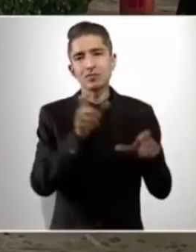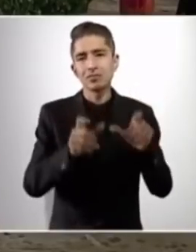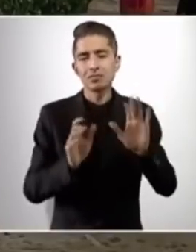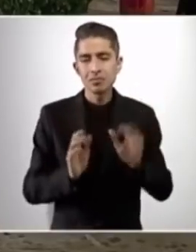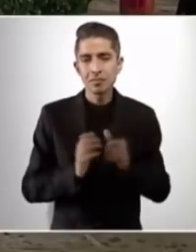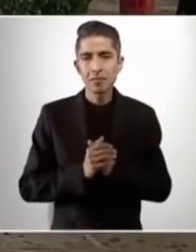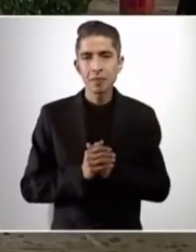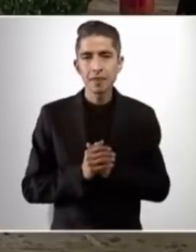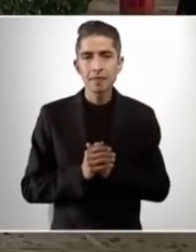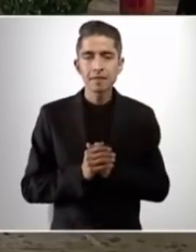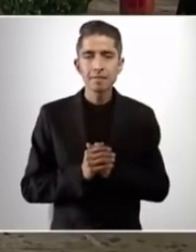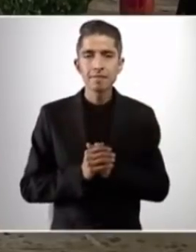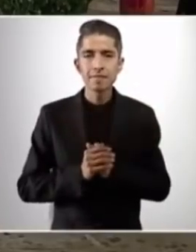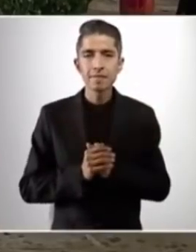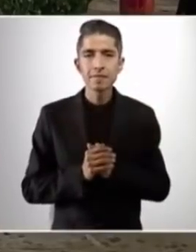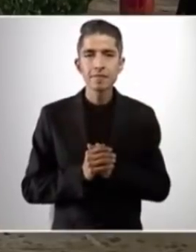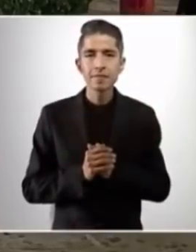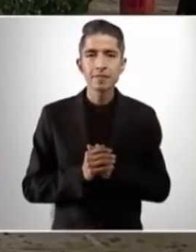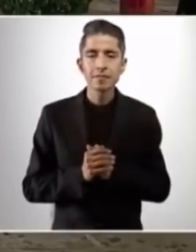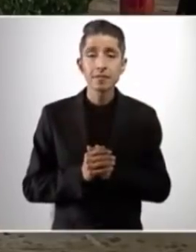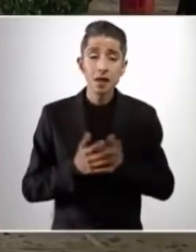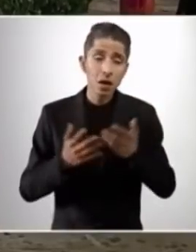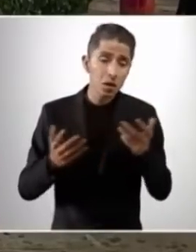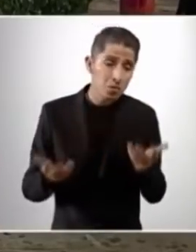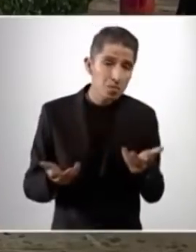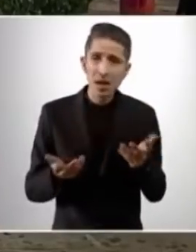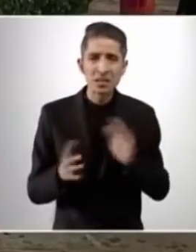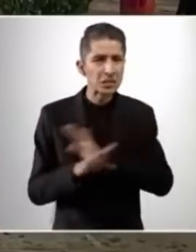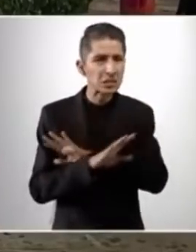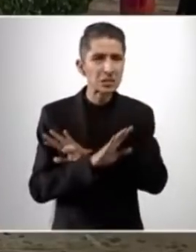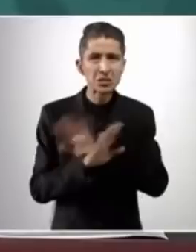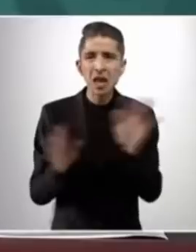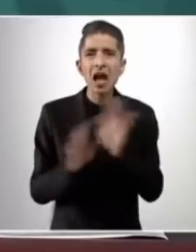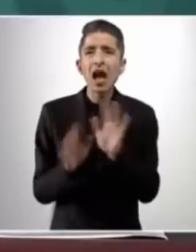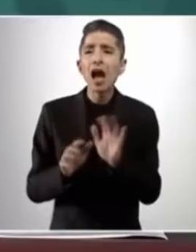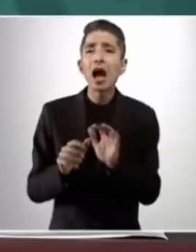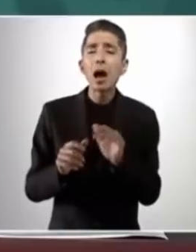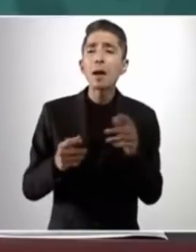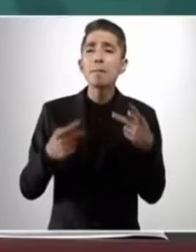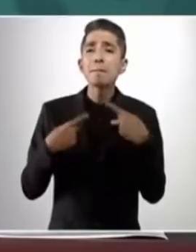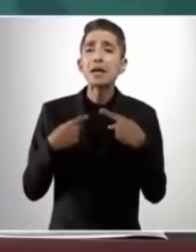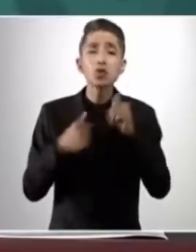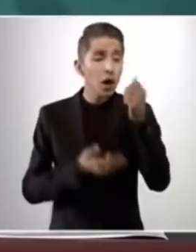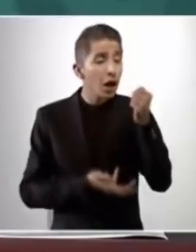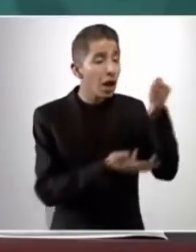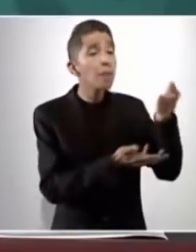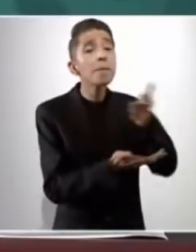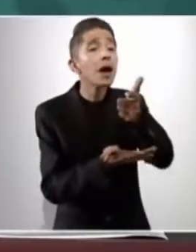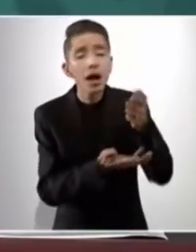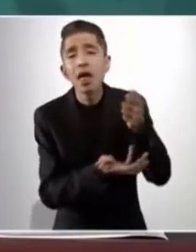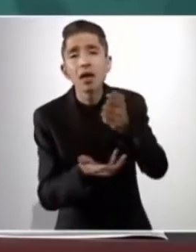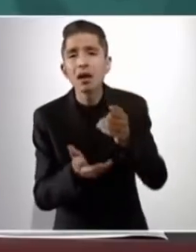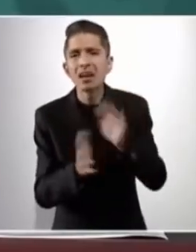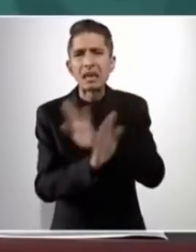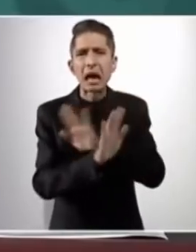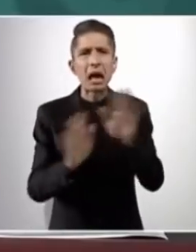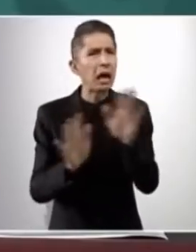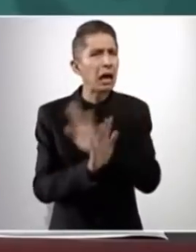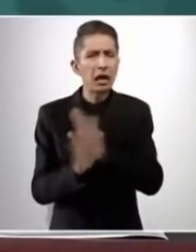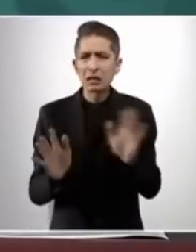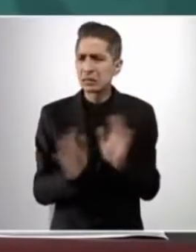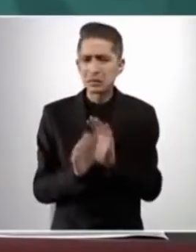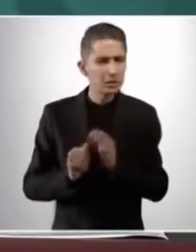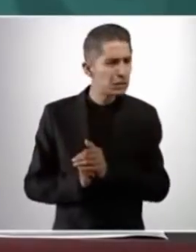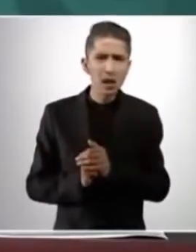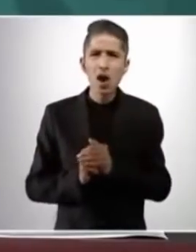De todas maneras, ya no va a haber intermediarios, se le va a entregar